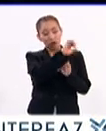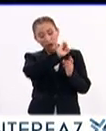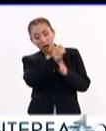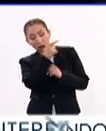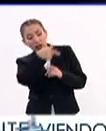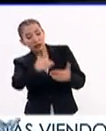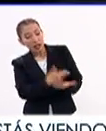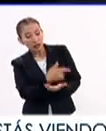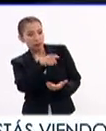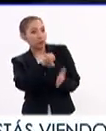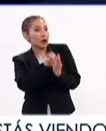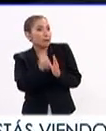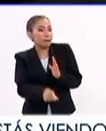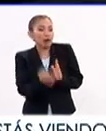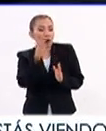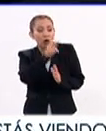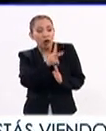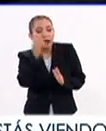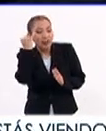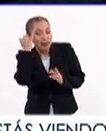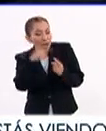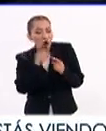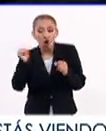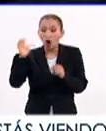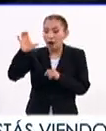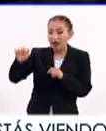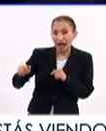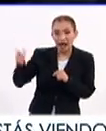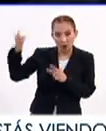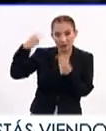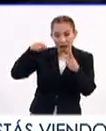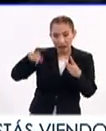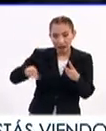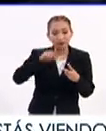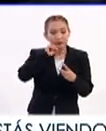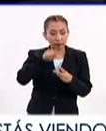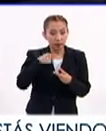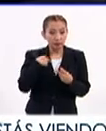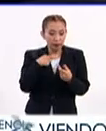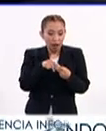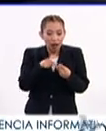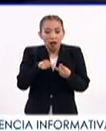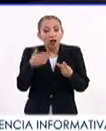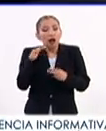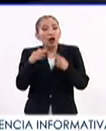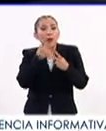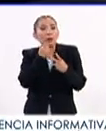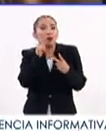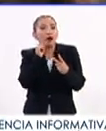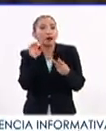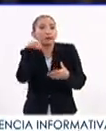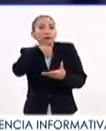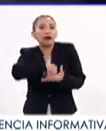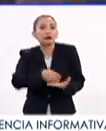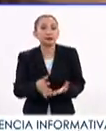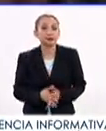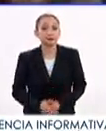situación de origen. Si eres un pueblo indígena o afrodescendiente, también te pega la desigualdad de género.